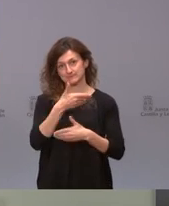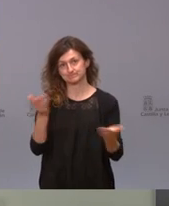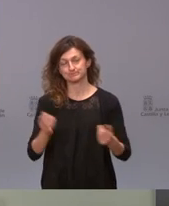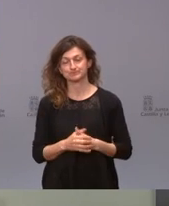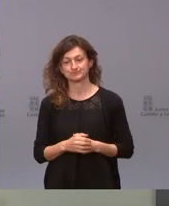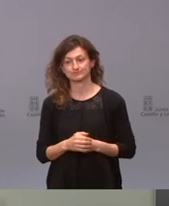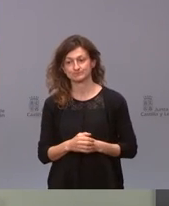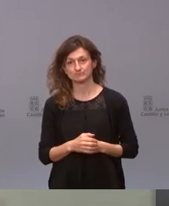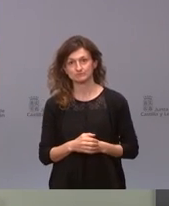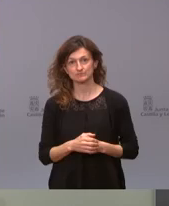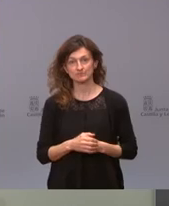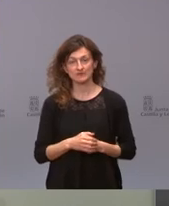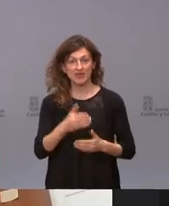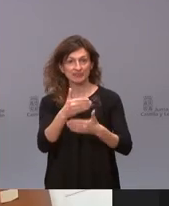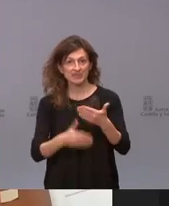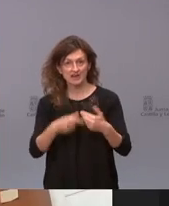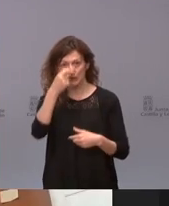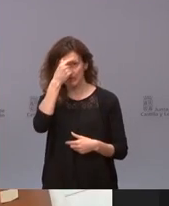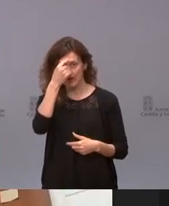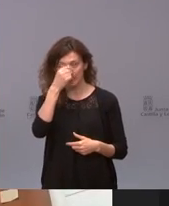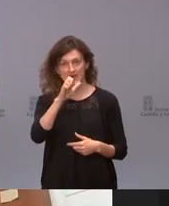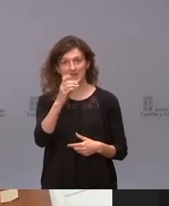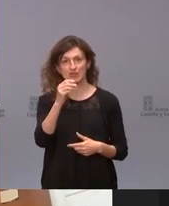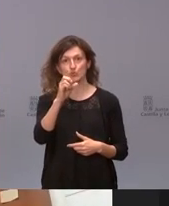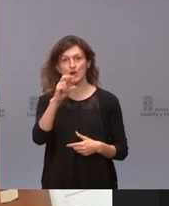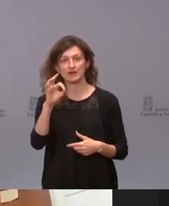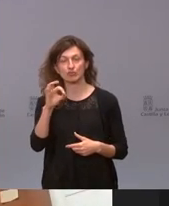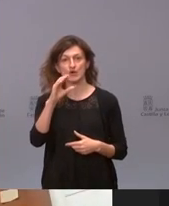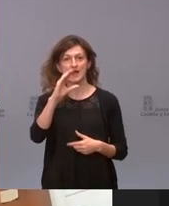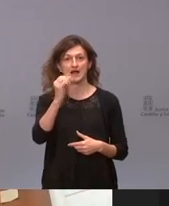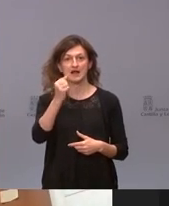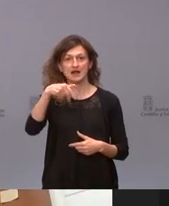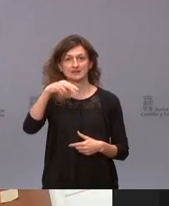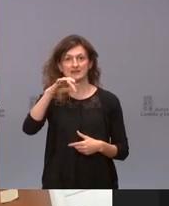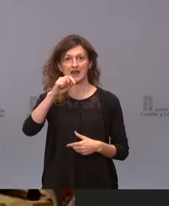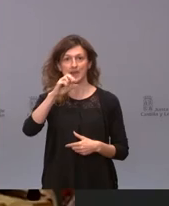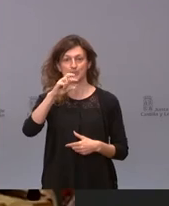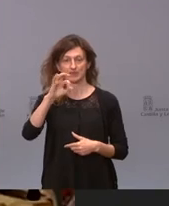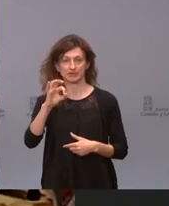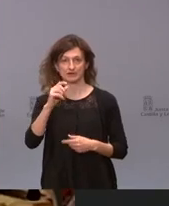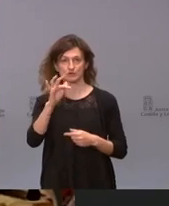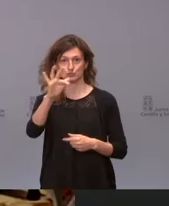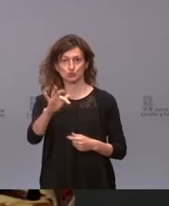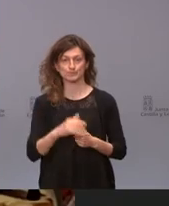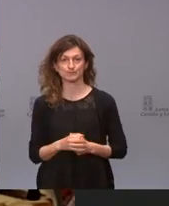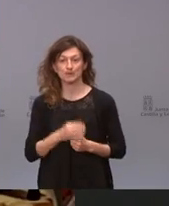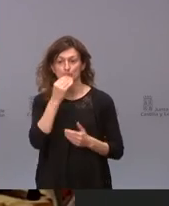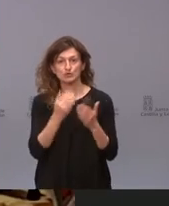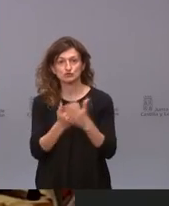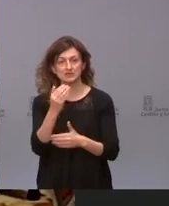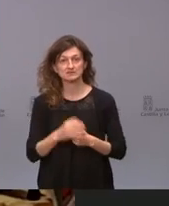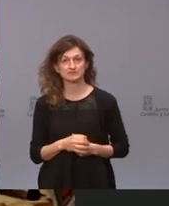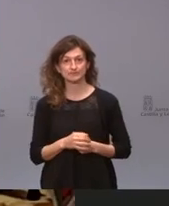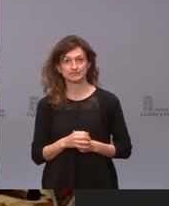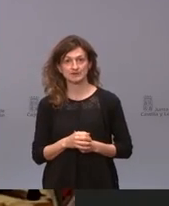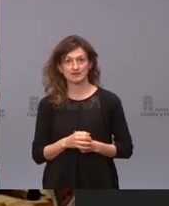Cerramos hoy en el diario de Ávila Eduardo Canta la Piedra es tu turno Hola buenos días bueno al hilo de la